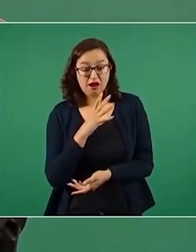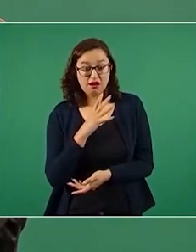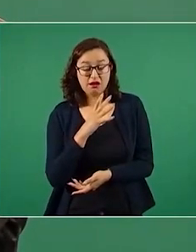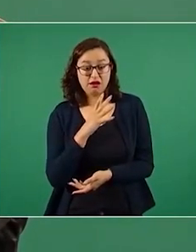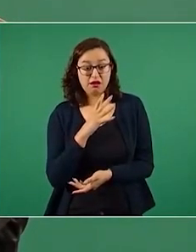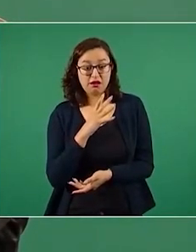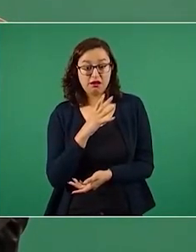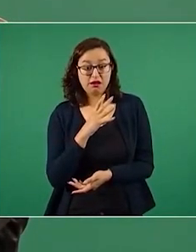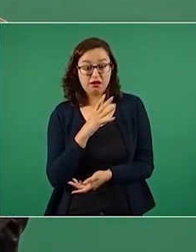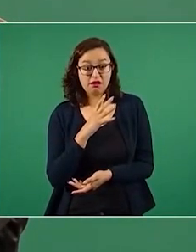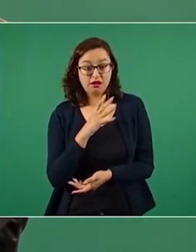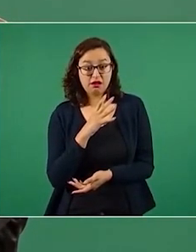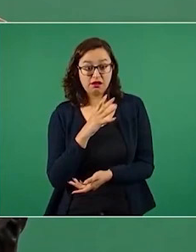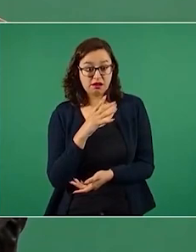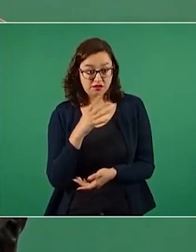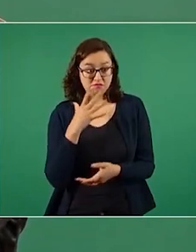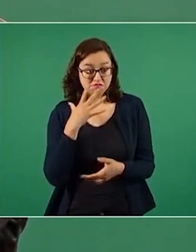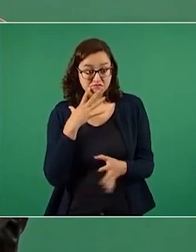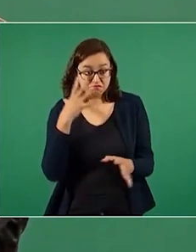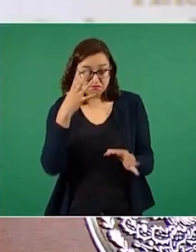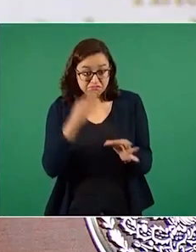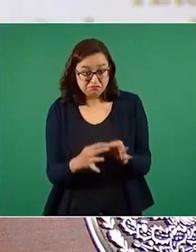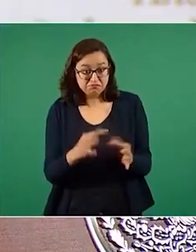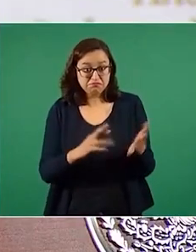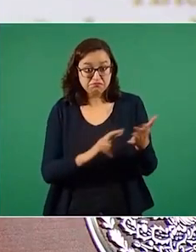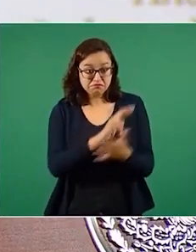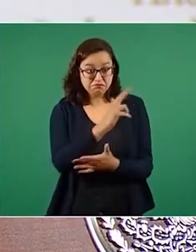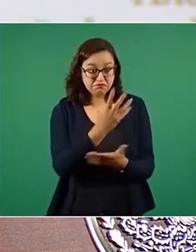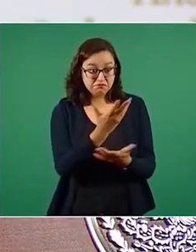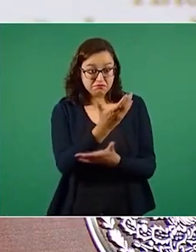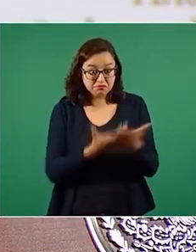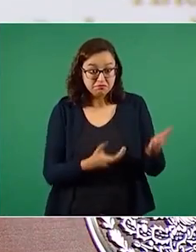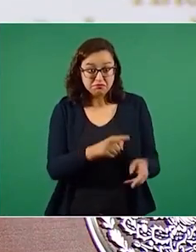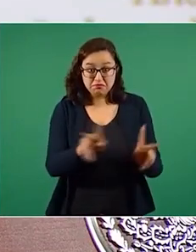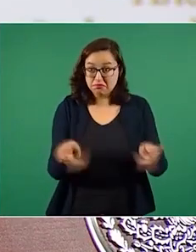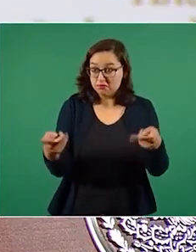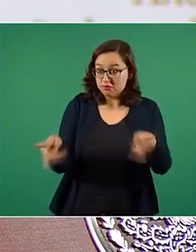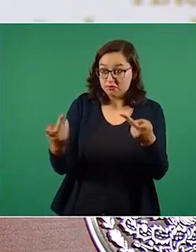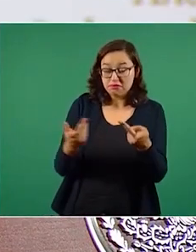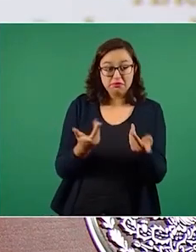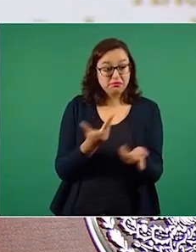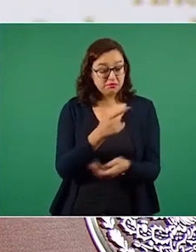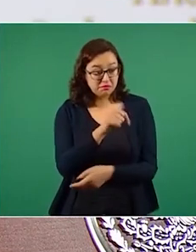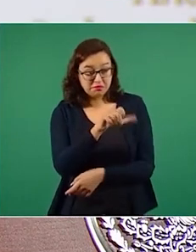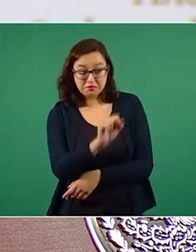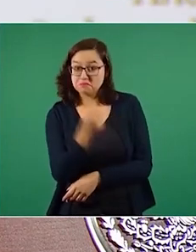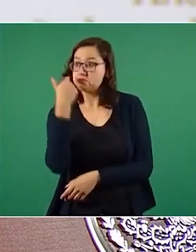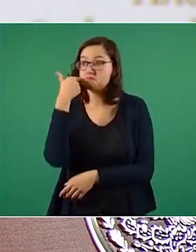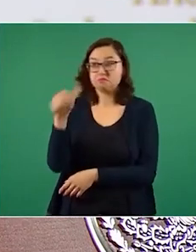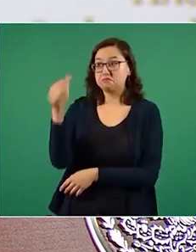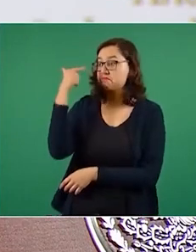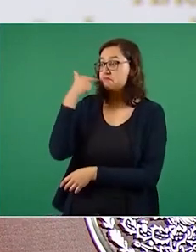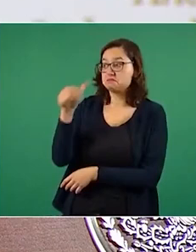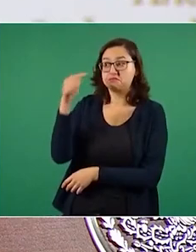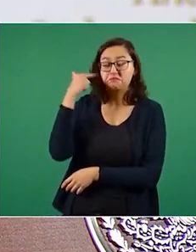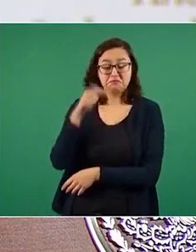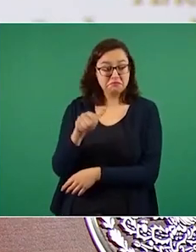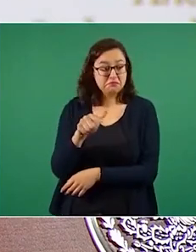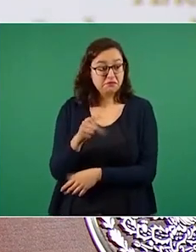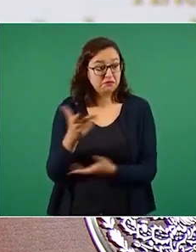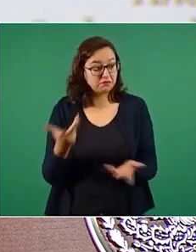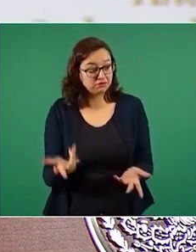su obligación de prestar el servicio de un insumo